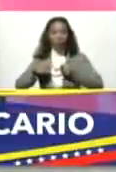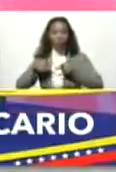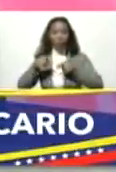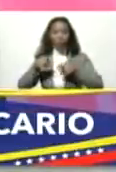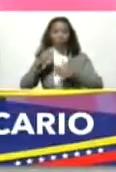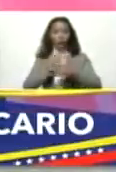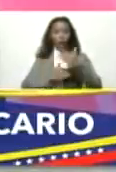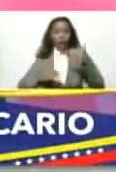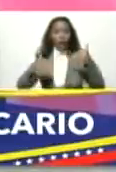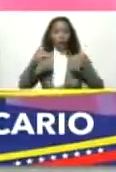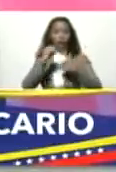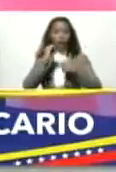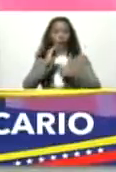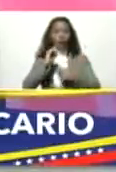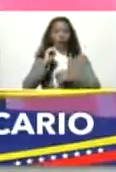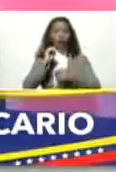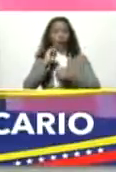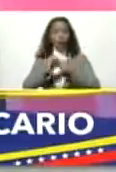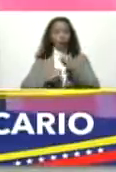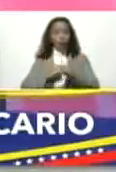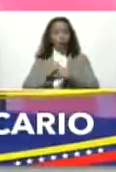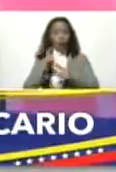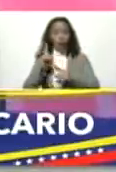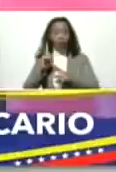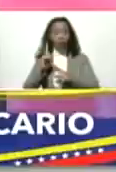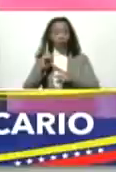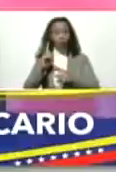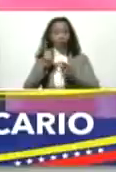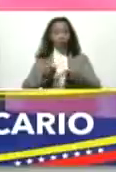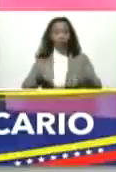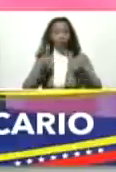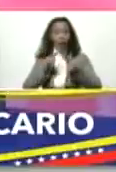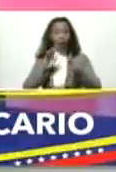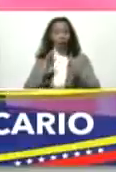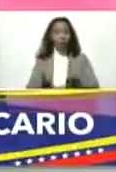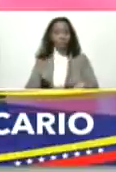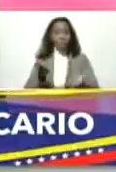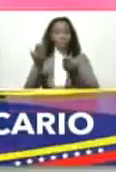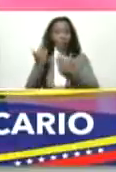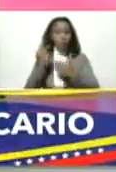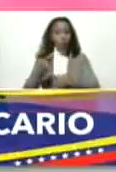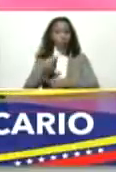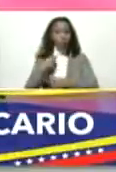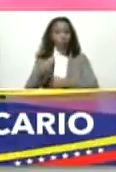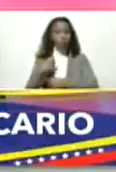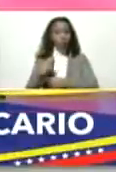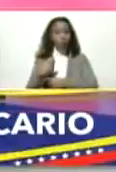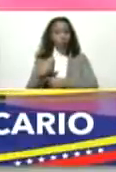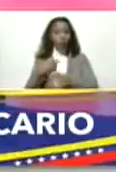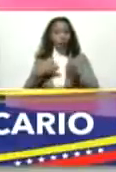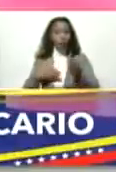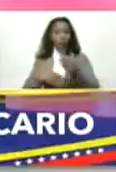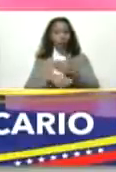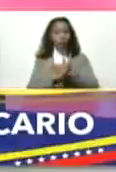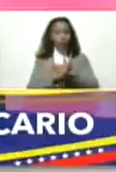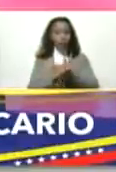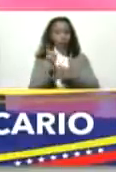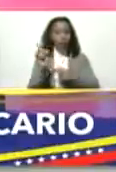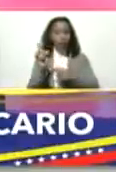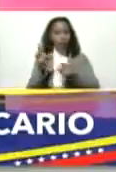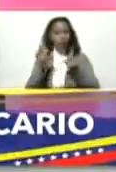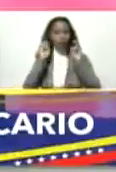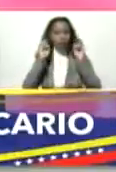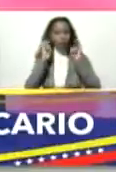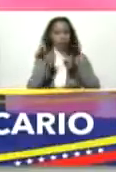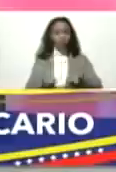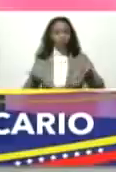Superintendencia Nacional de Valores pueda entonces darse apoyo financiamiento a través de este título de